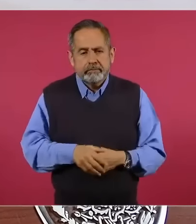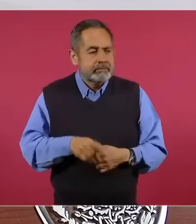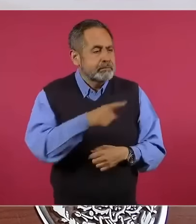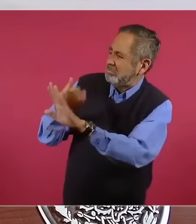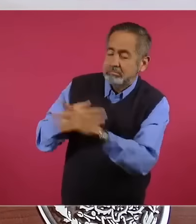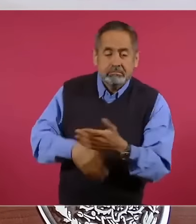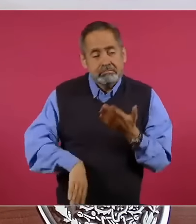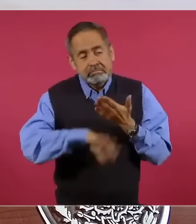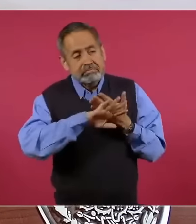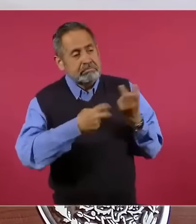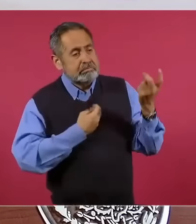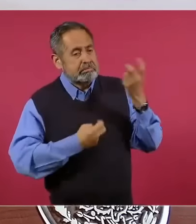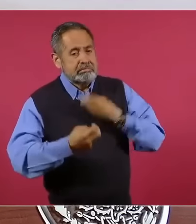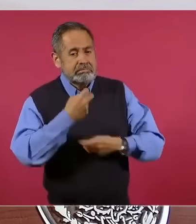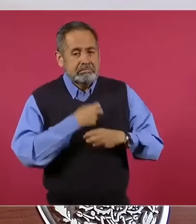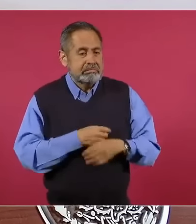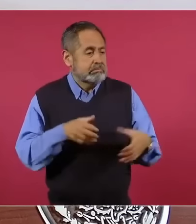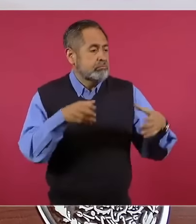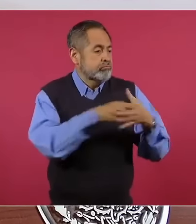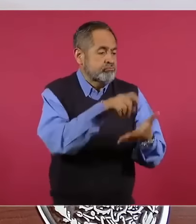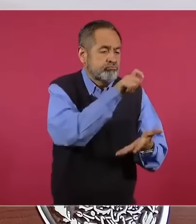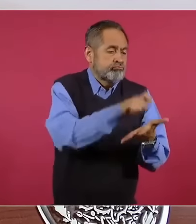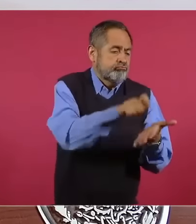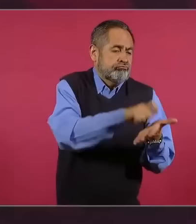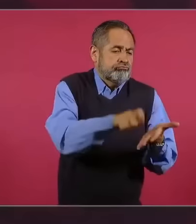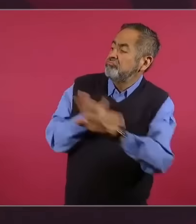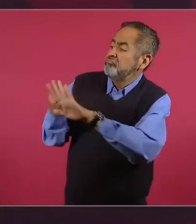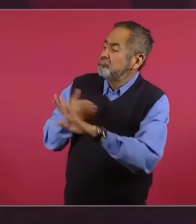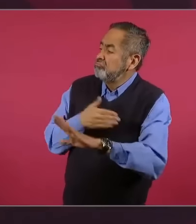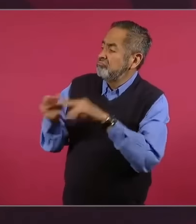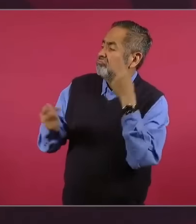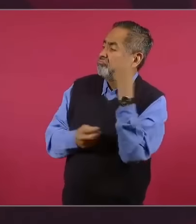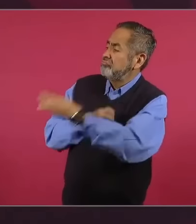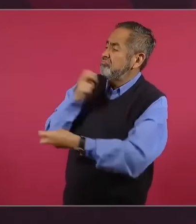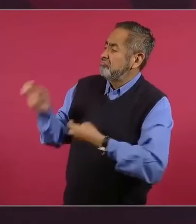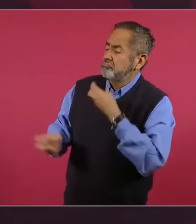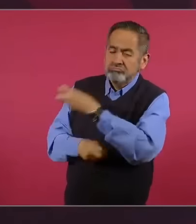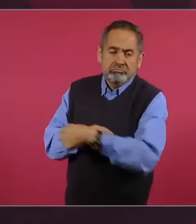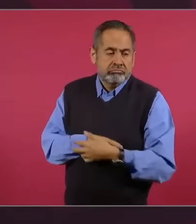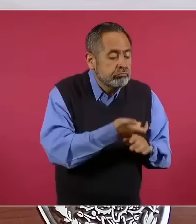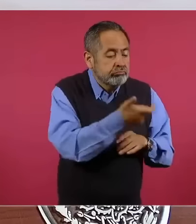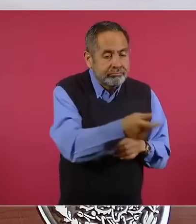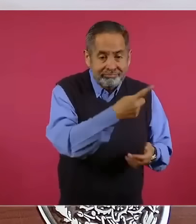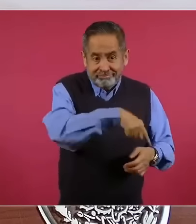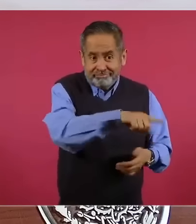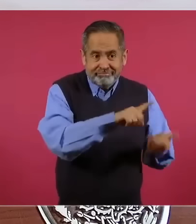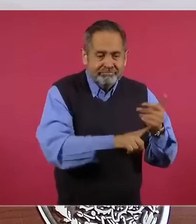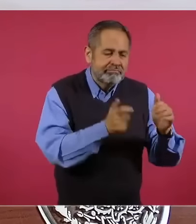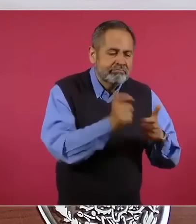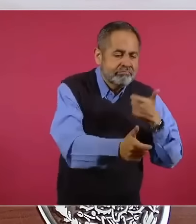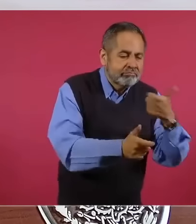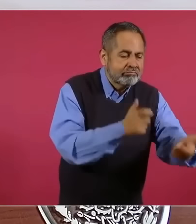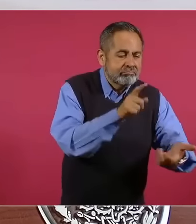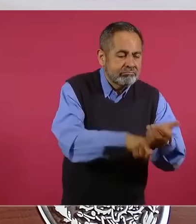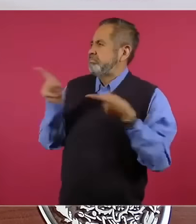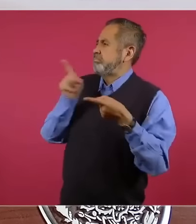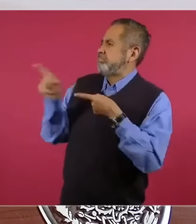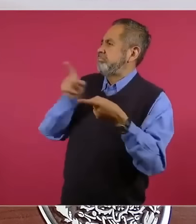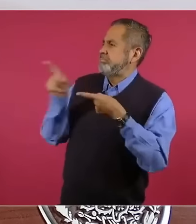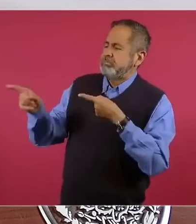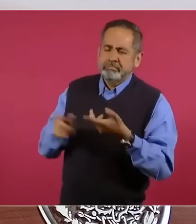calumnias con escritores, articulistas, vendidos, alquilados, prensa, mercenaria.